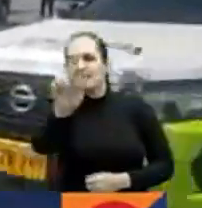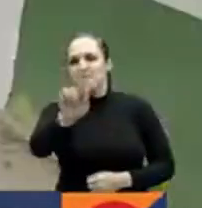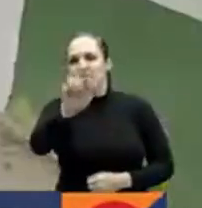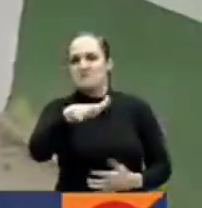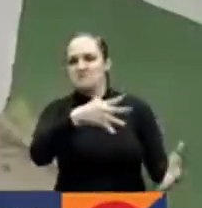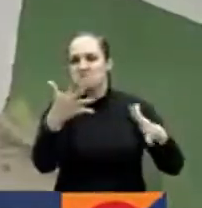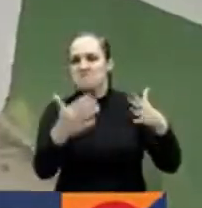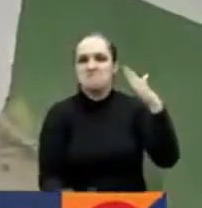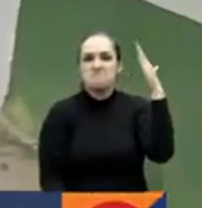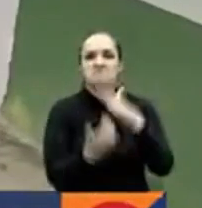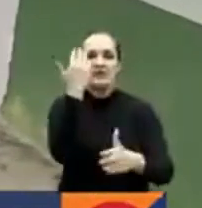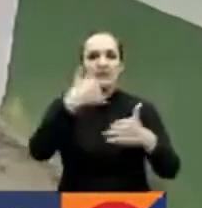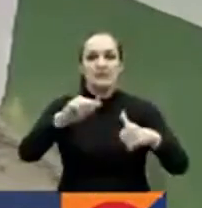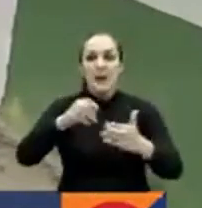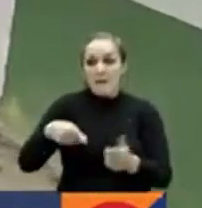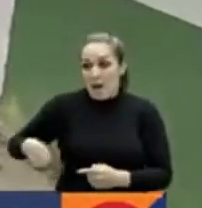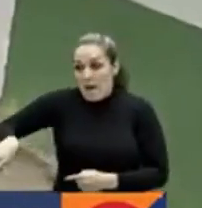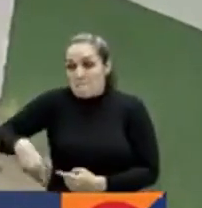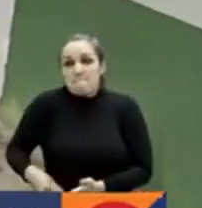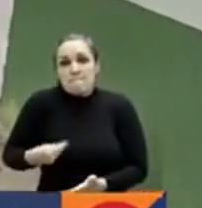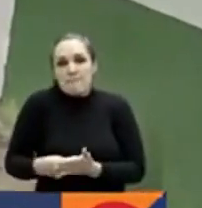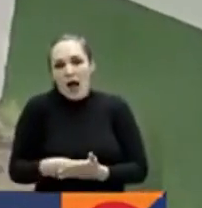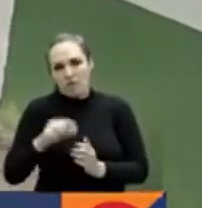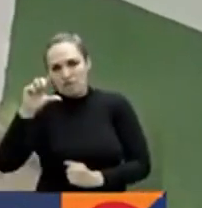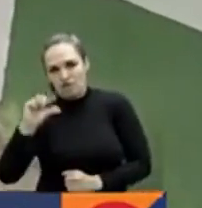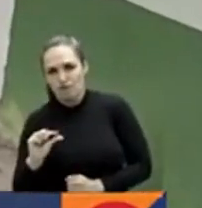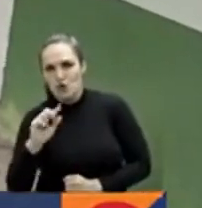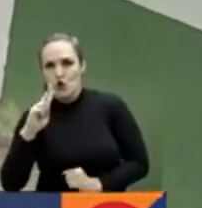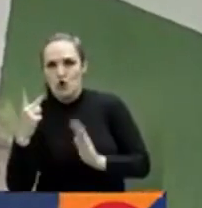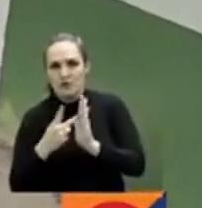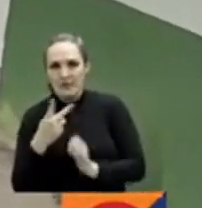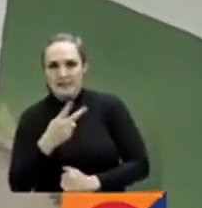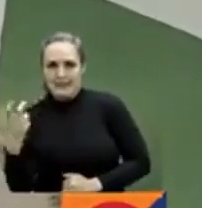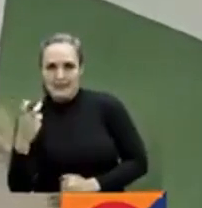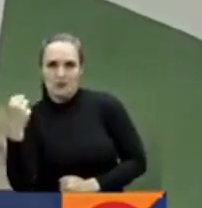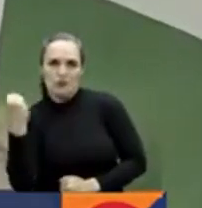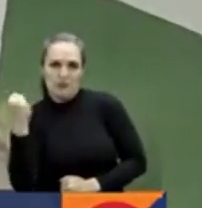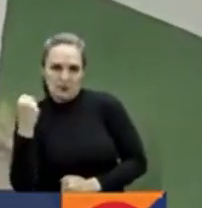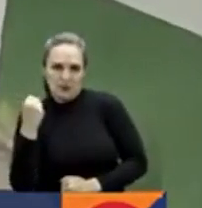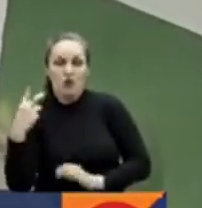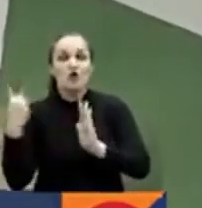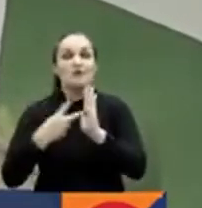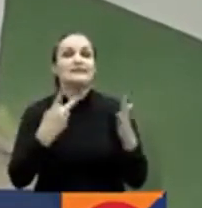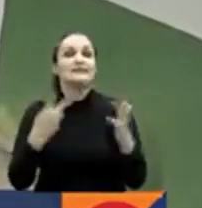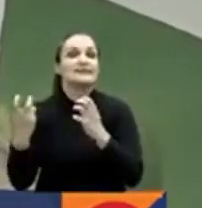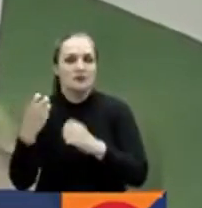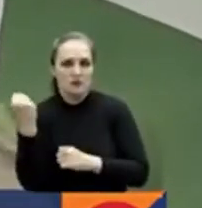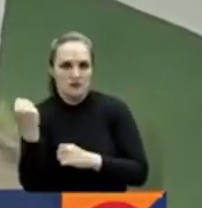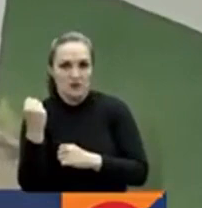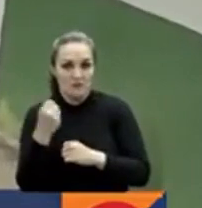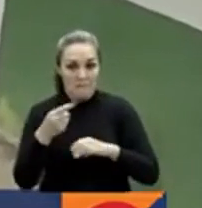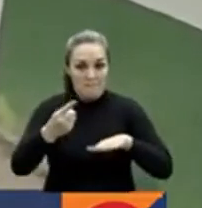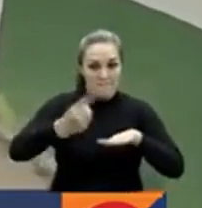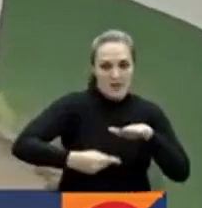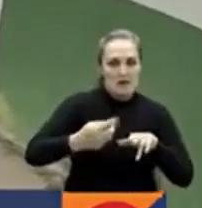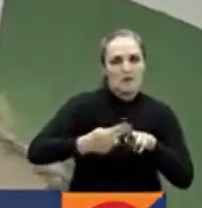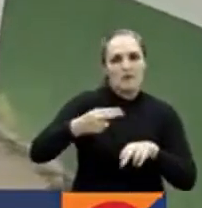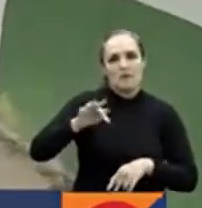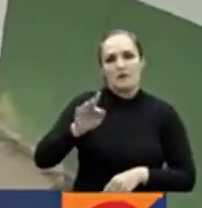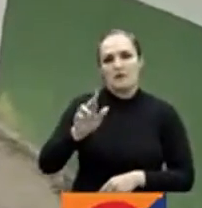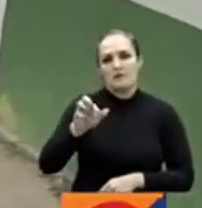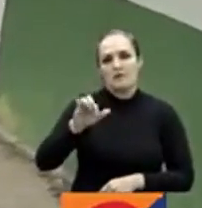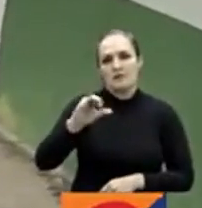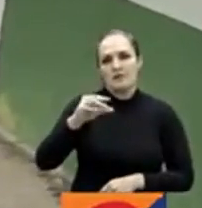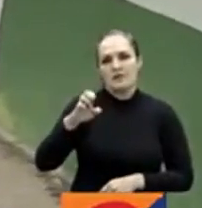cual empezarían a pagar solamente 2.700 pesos al pasar por el peaje El Trapiche. Radio Nacional de Colombia y RTBC